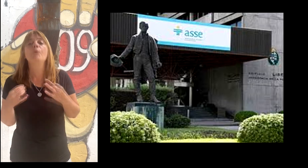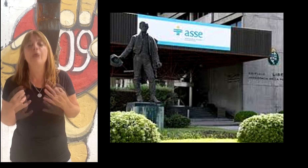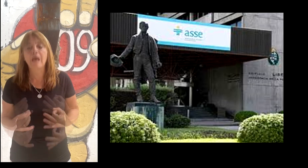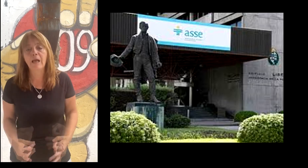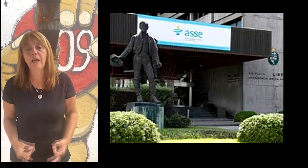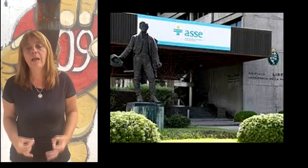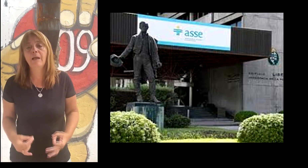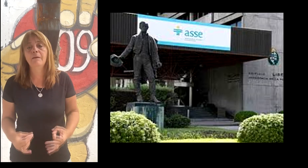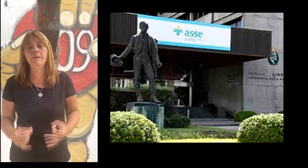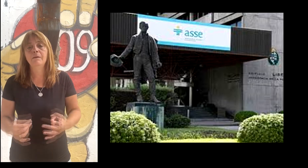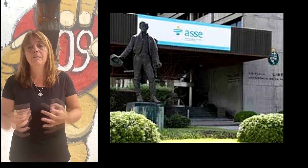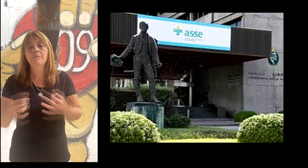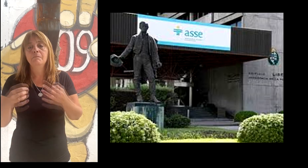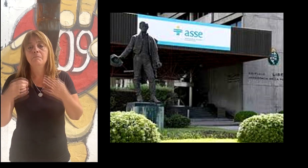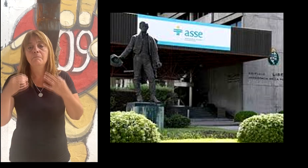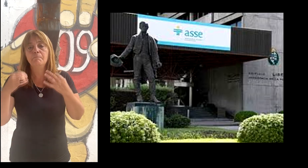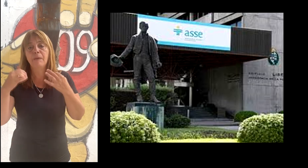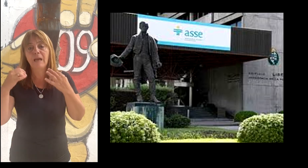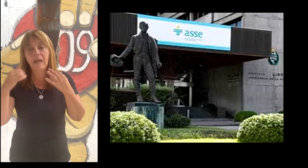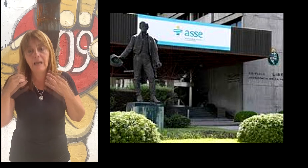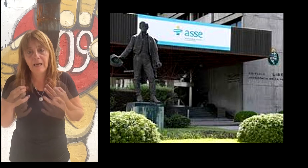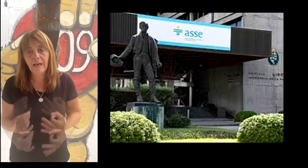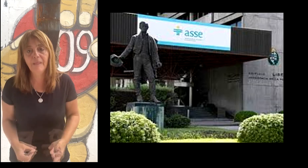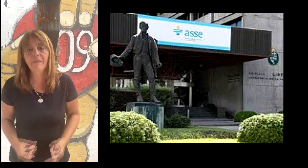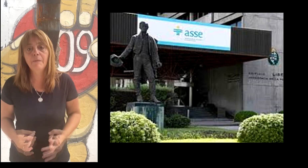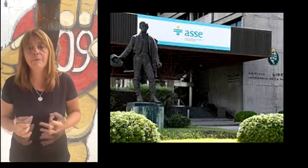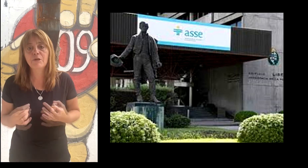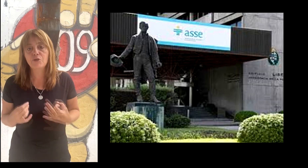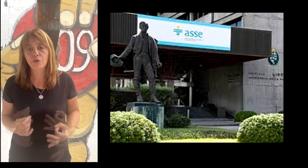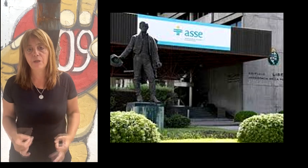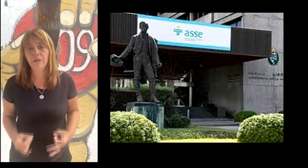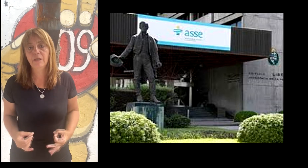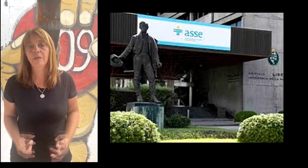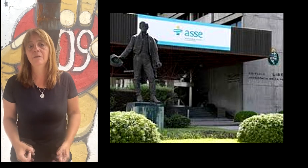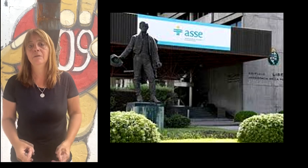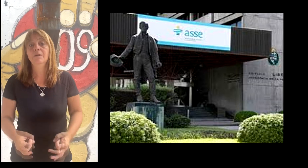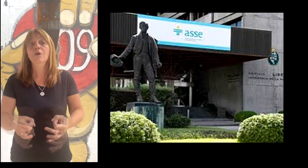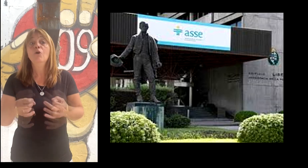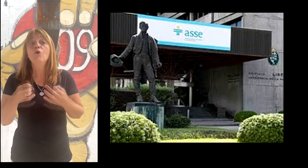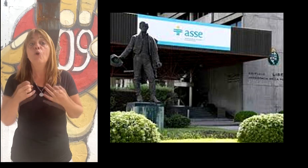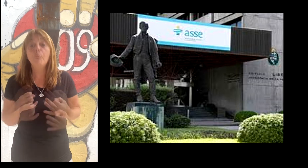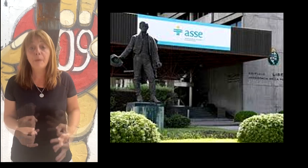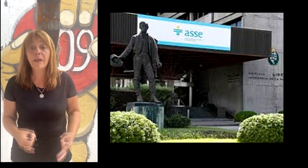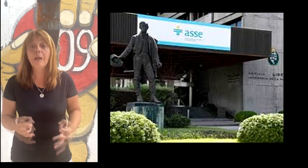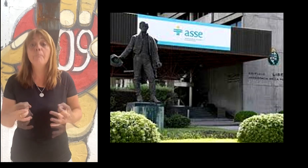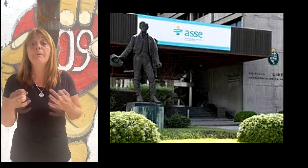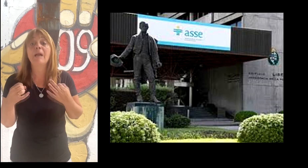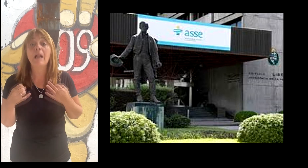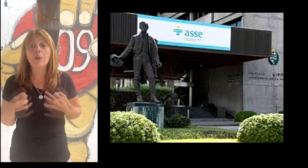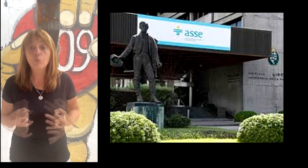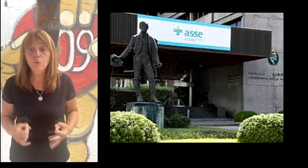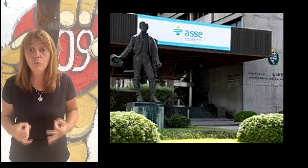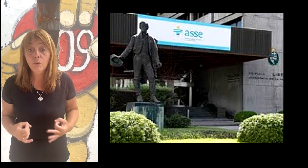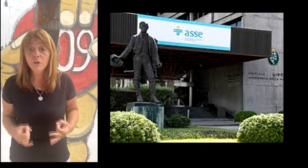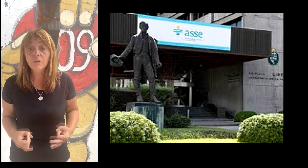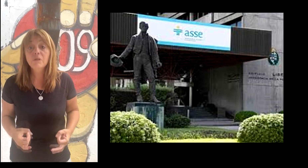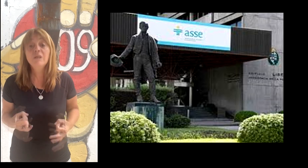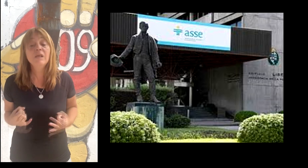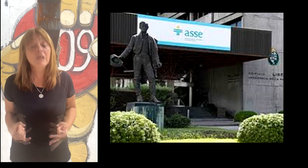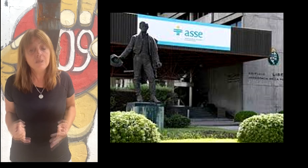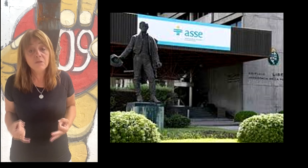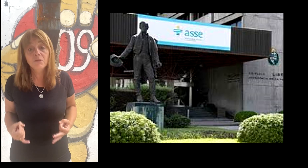La segunda cosa que dice el señor, que entonces tuvo que empezar a sacar gente, porque había que poner a sus amigos, y entonces generó